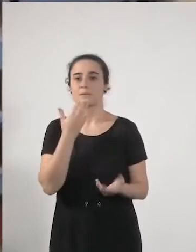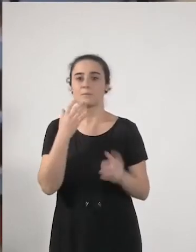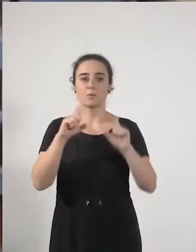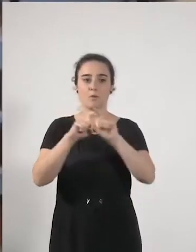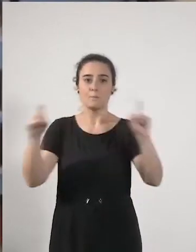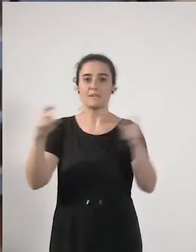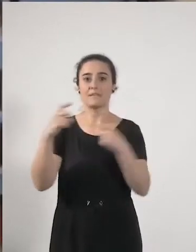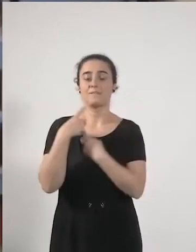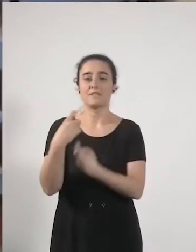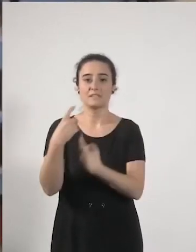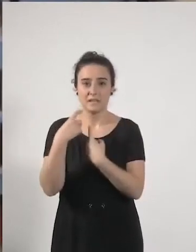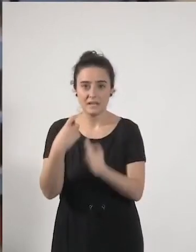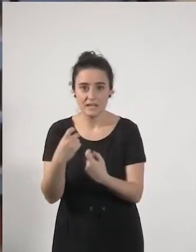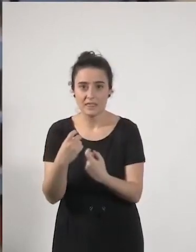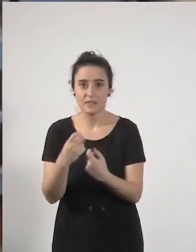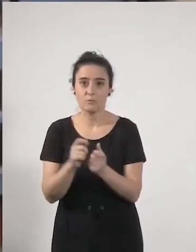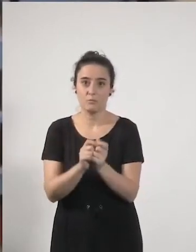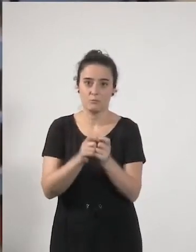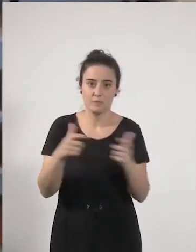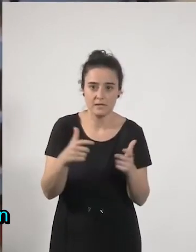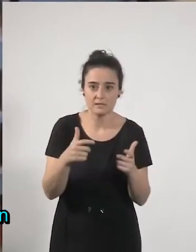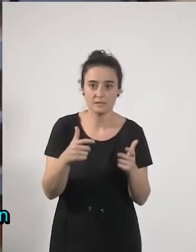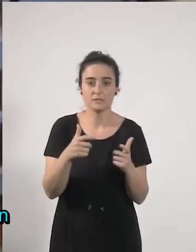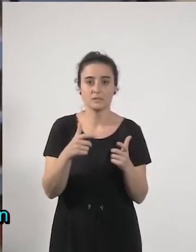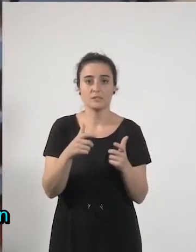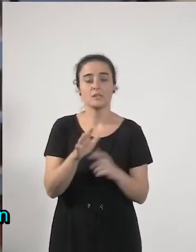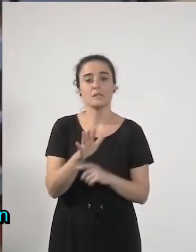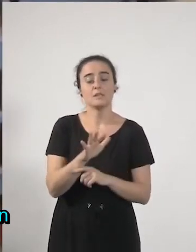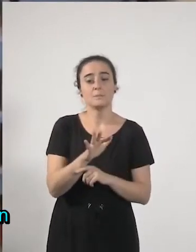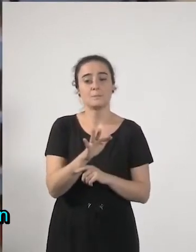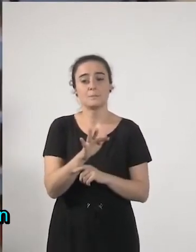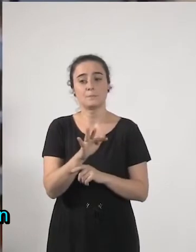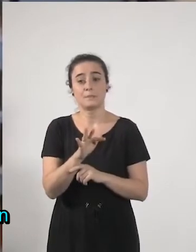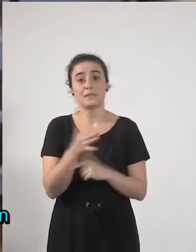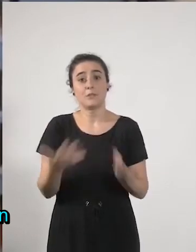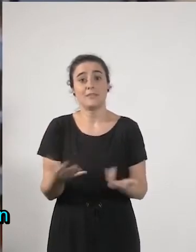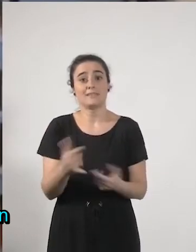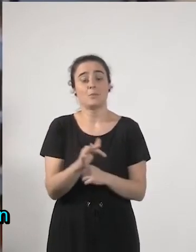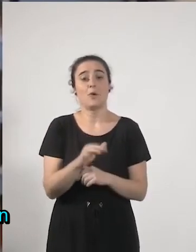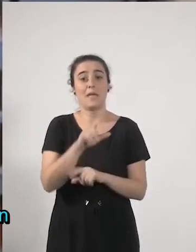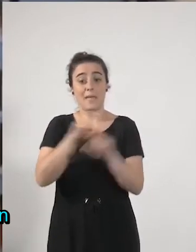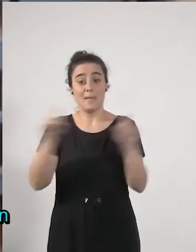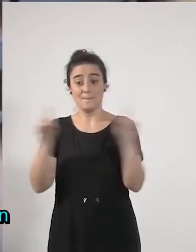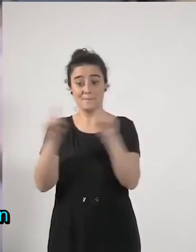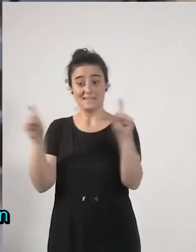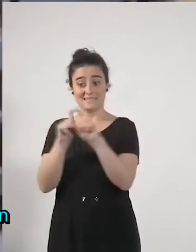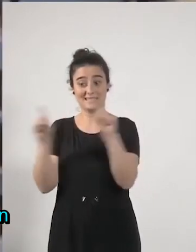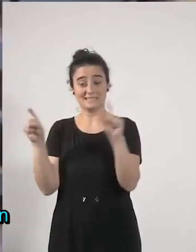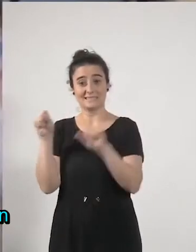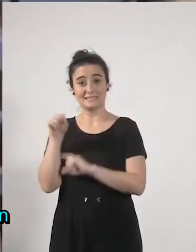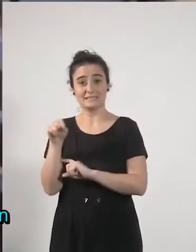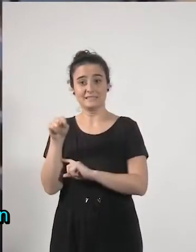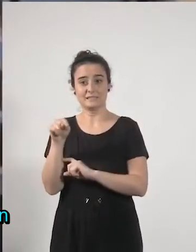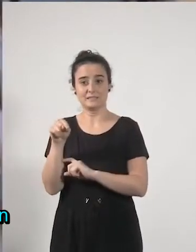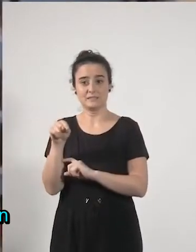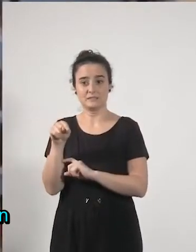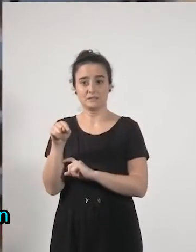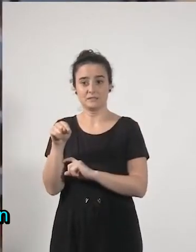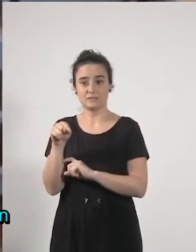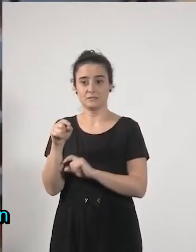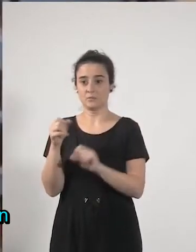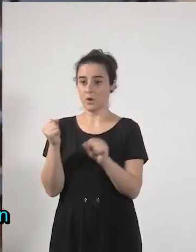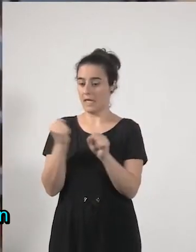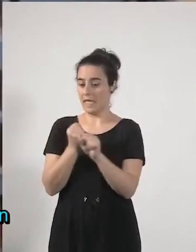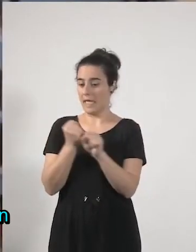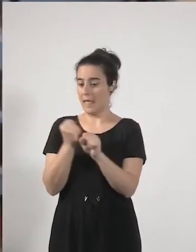digitales y de las empresas y que las empresas que sustituyen empleo por